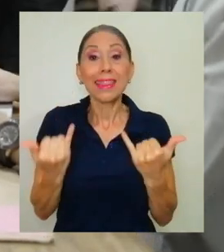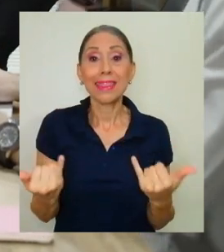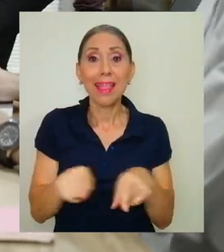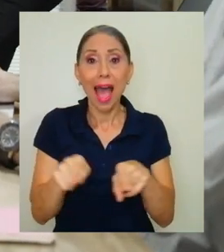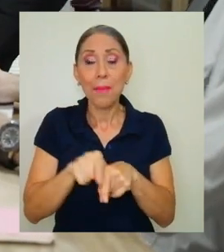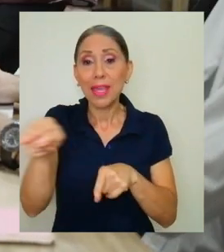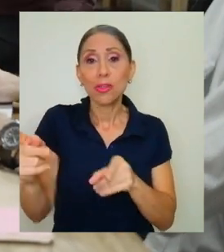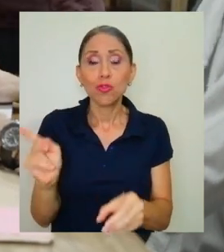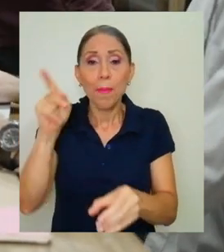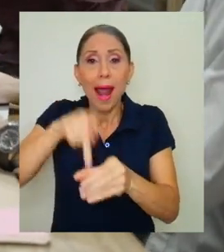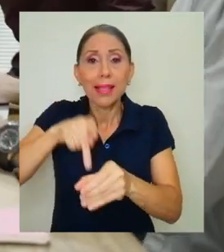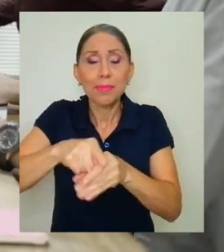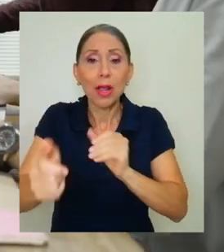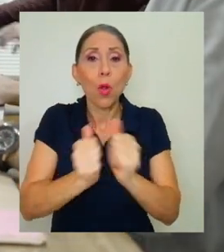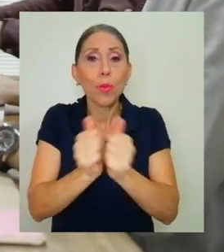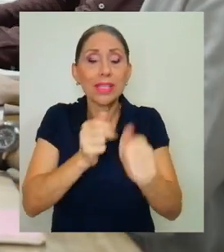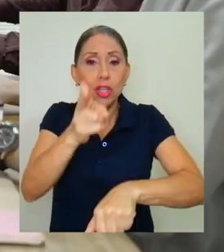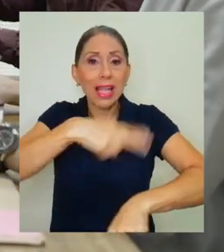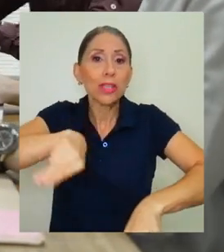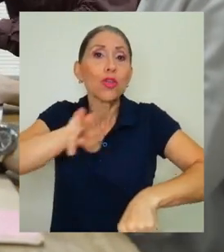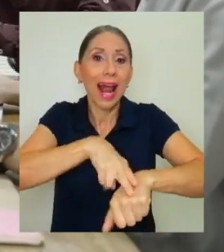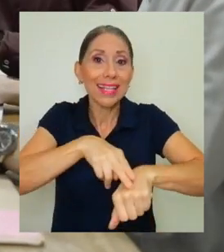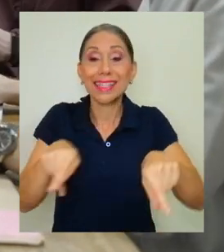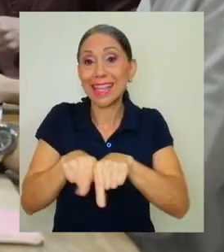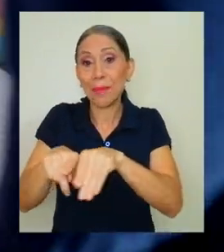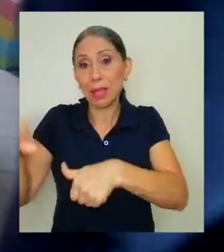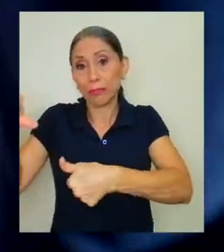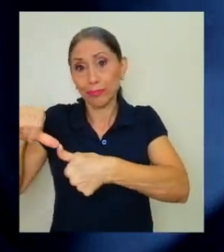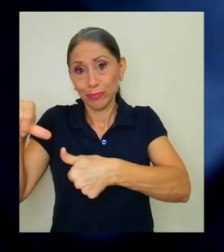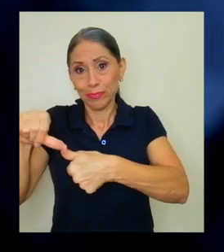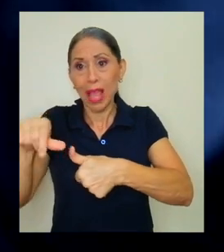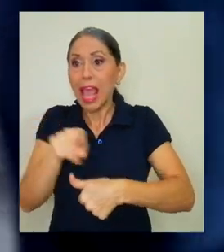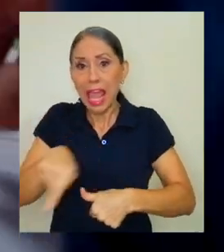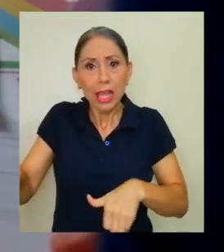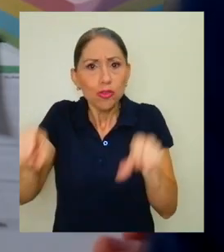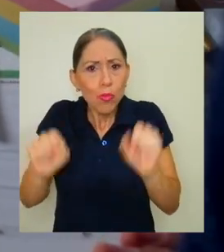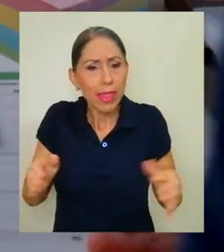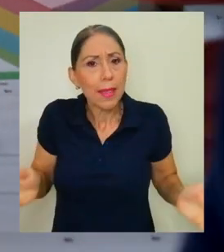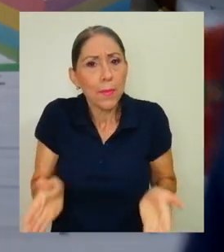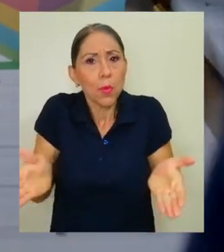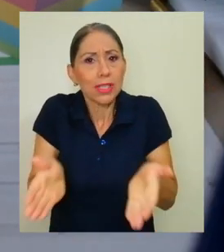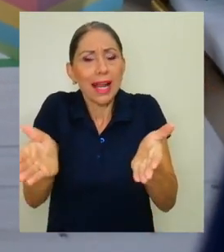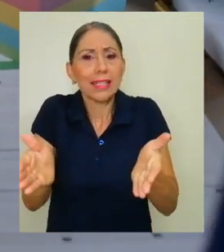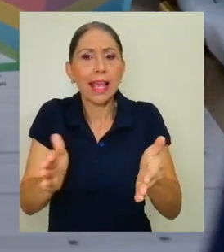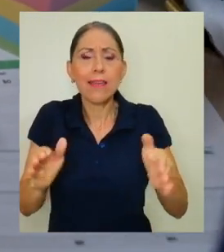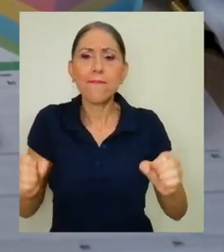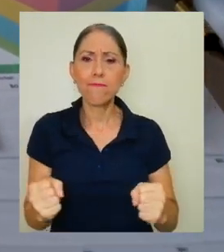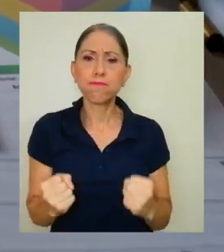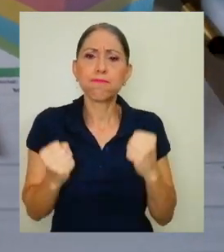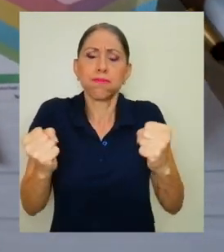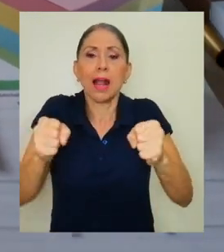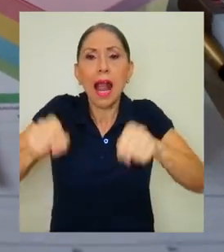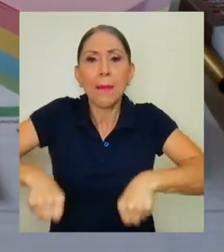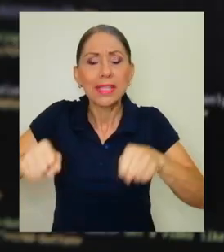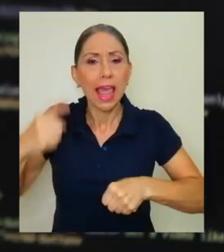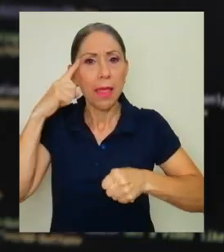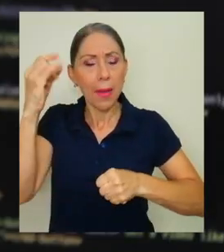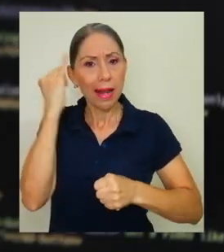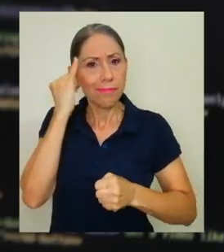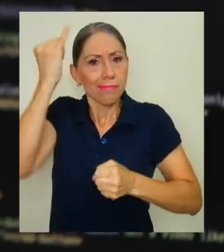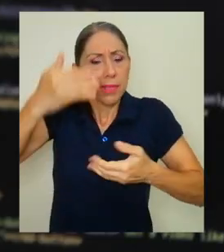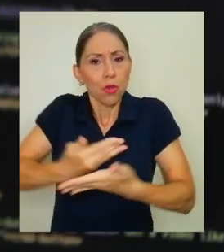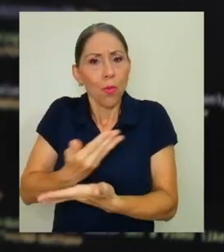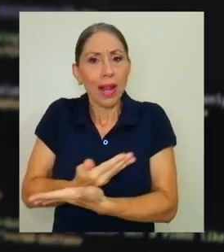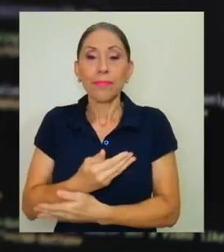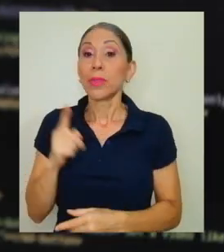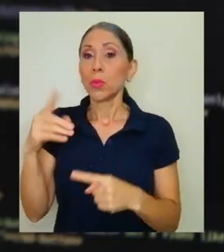participan en concursos de emprendimiento nacionales y a nivel regional que les han permitido impulsarse y fomentar su capacidad para innovar. Uno de